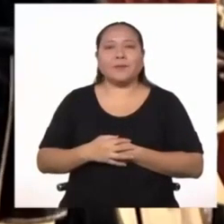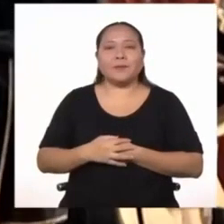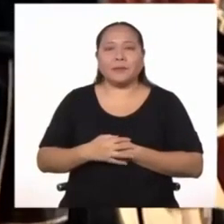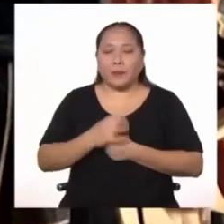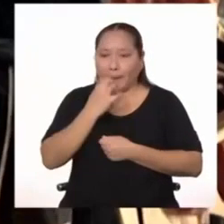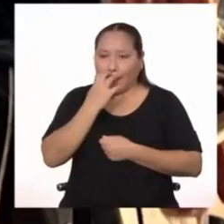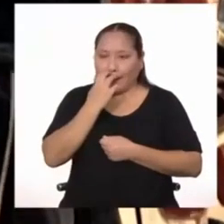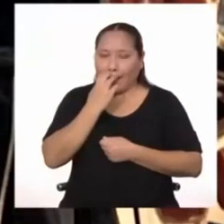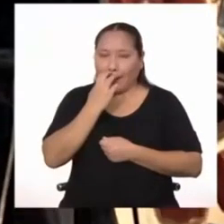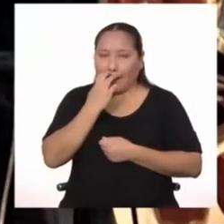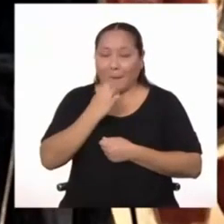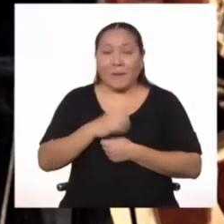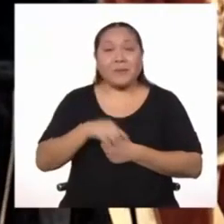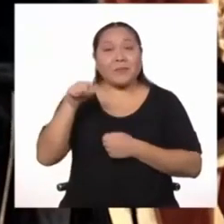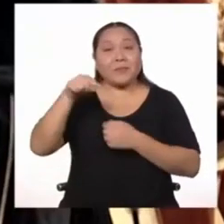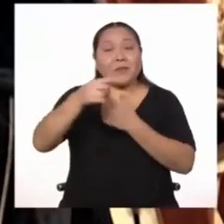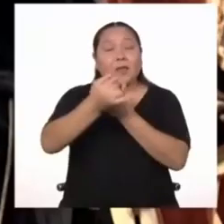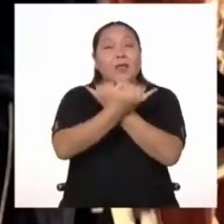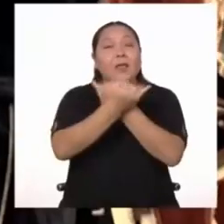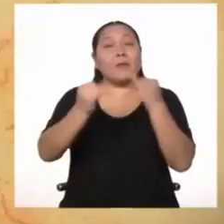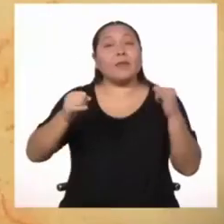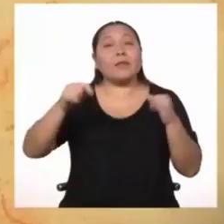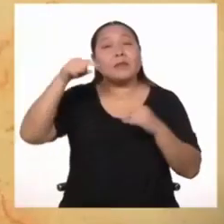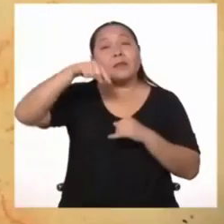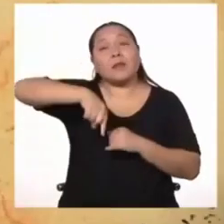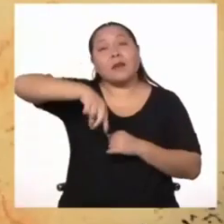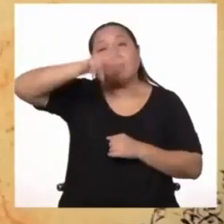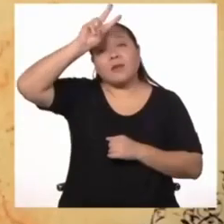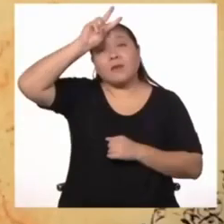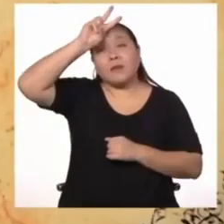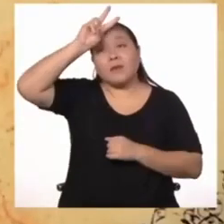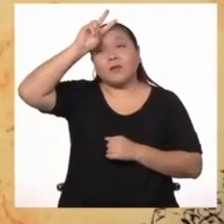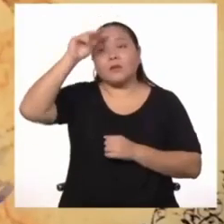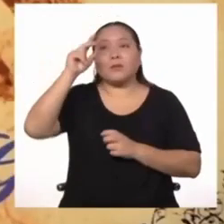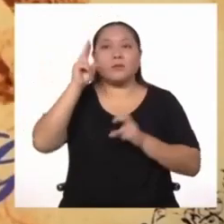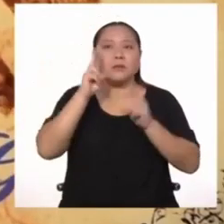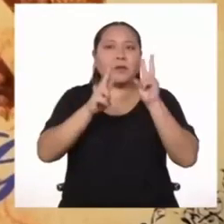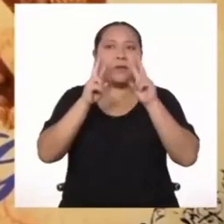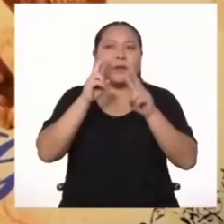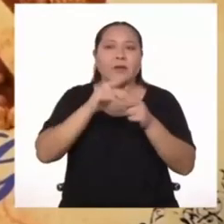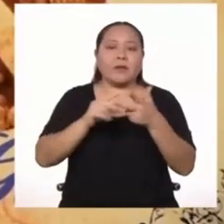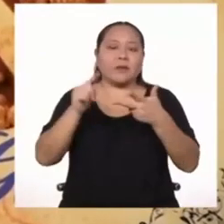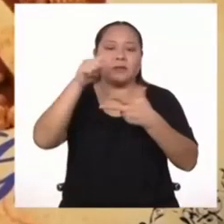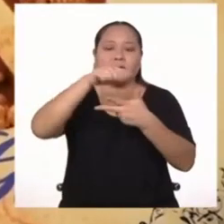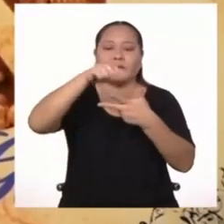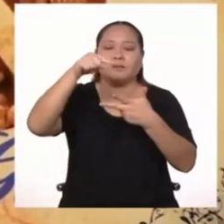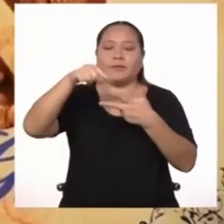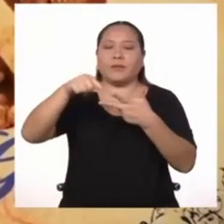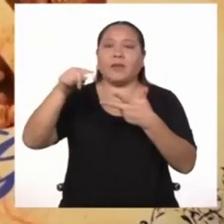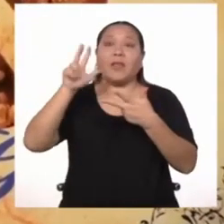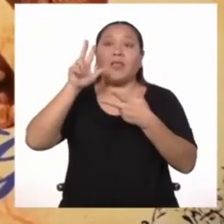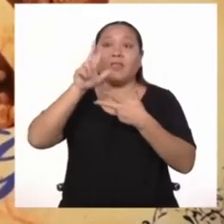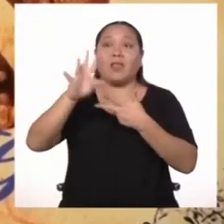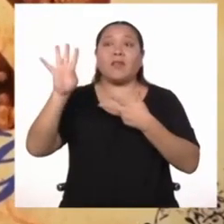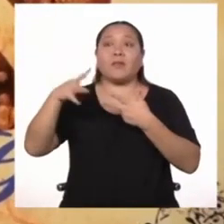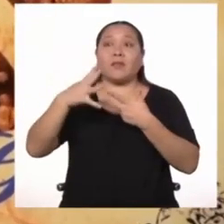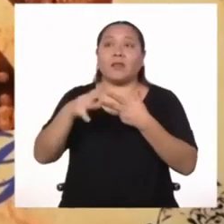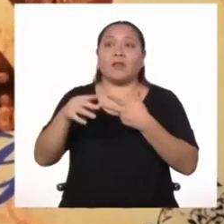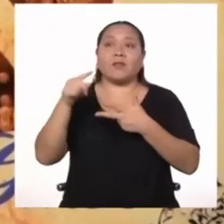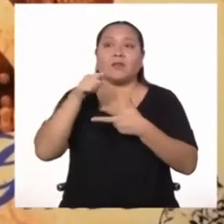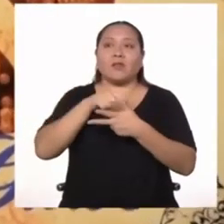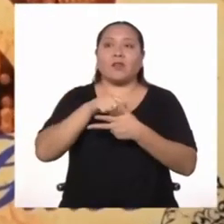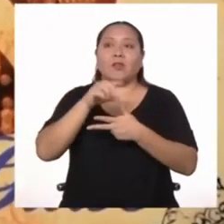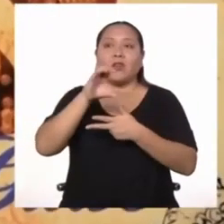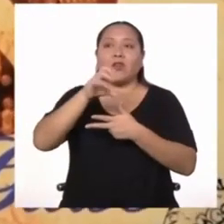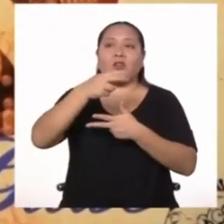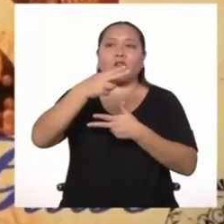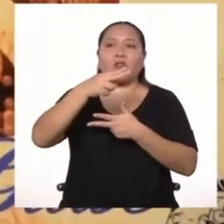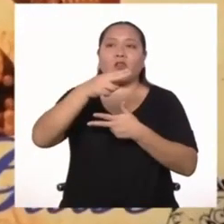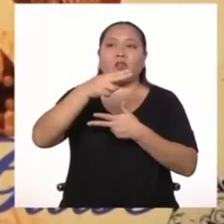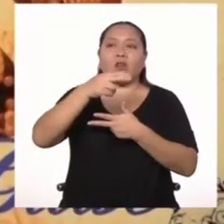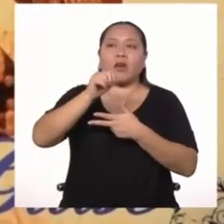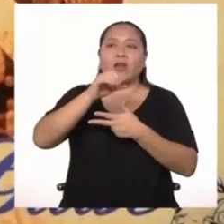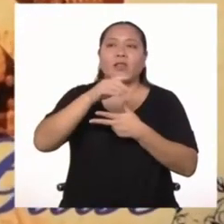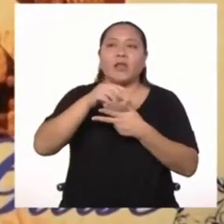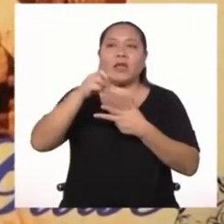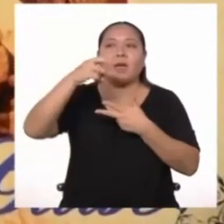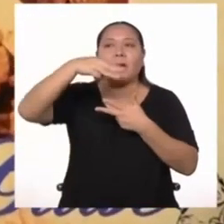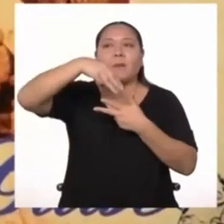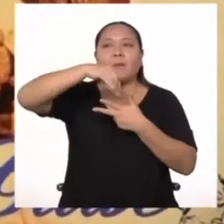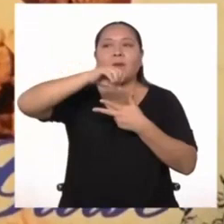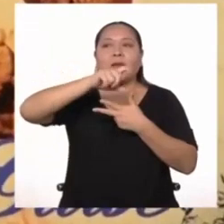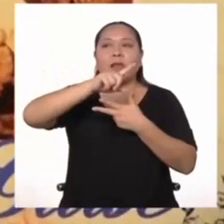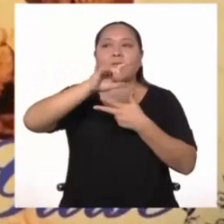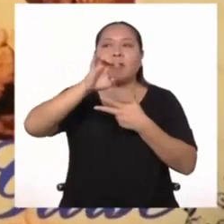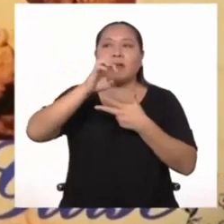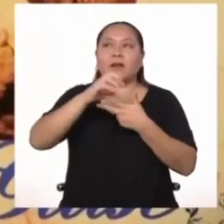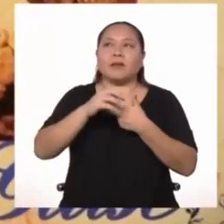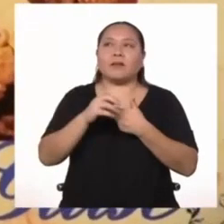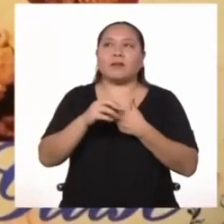En la independencia del Perú destacaron tres británicos. Tomás Cochrane, Jorge Martín Guise